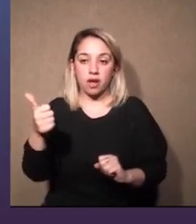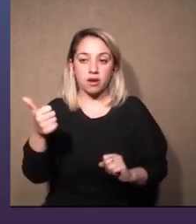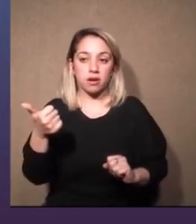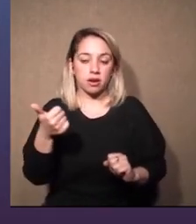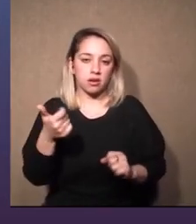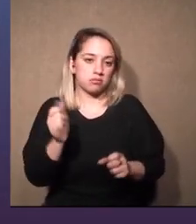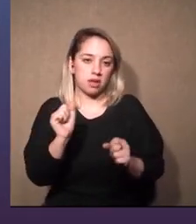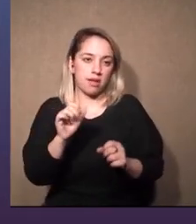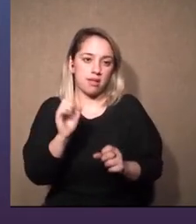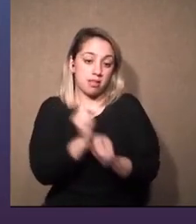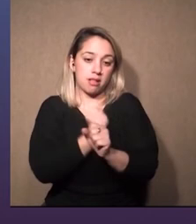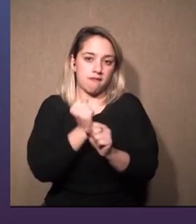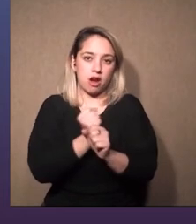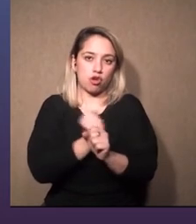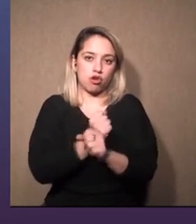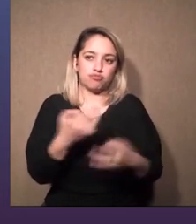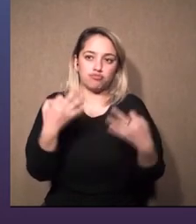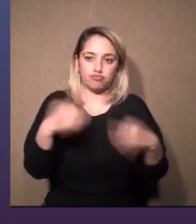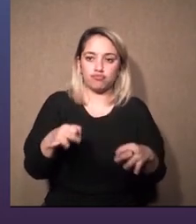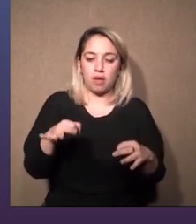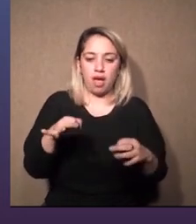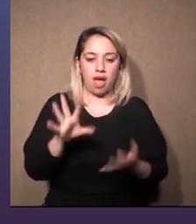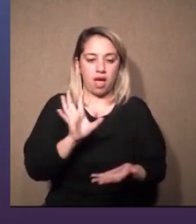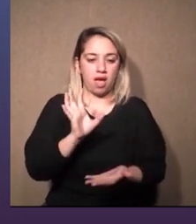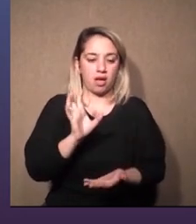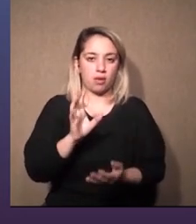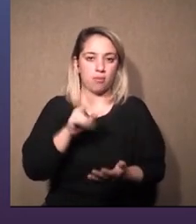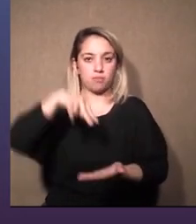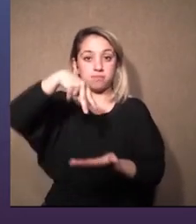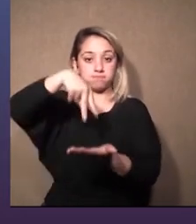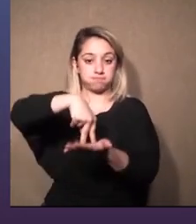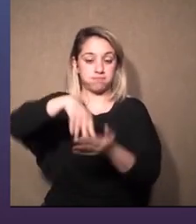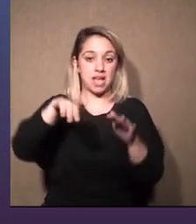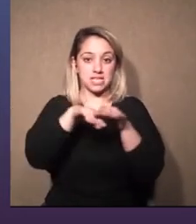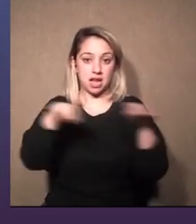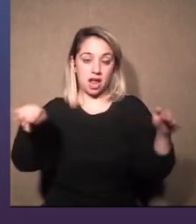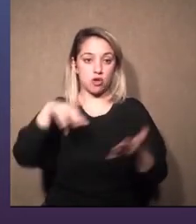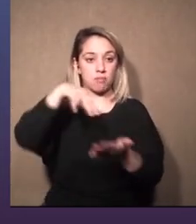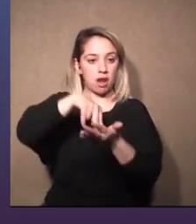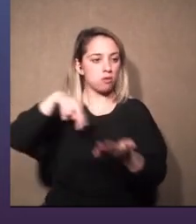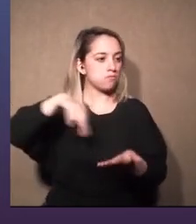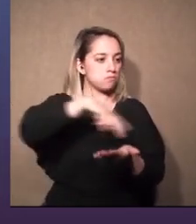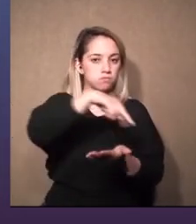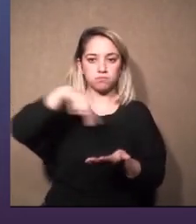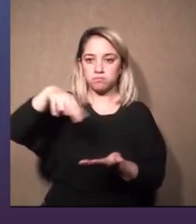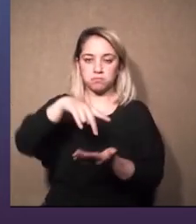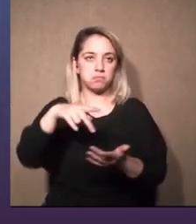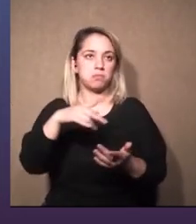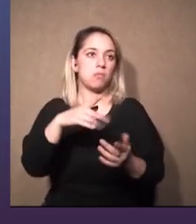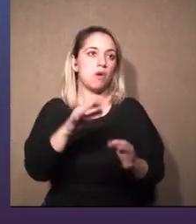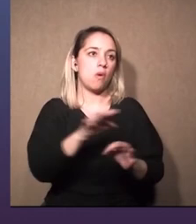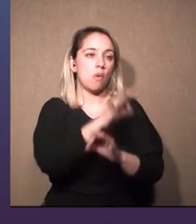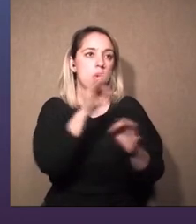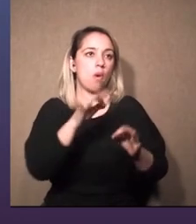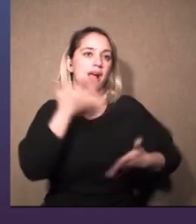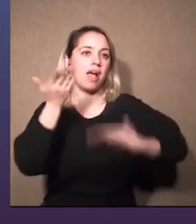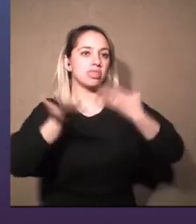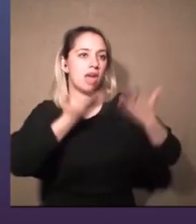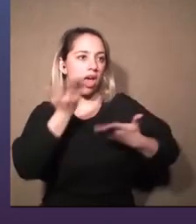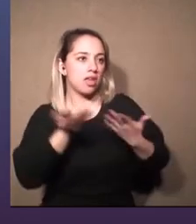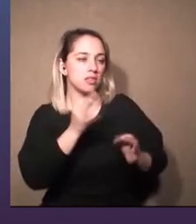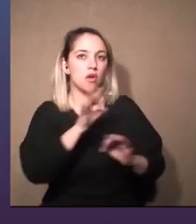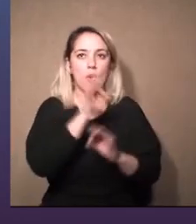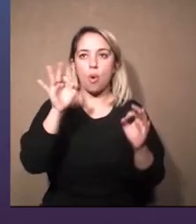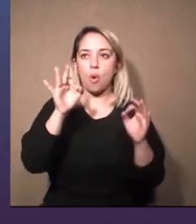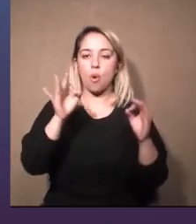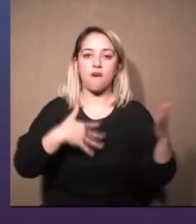eficazmente su tarea escénica que pueda con su coreografía bailar o un cantante que esté